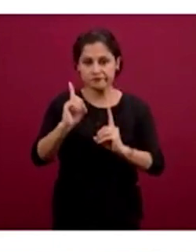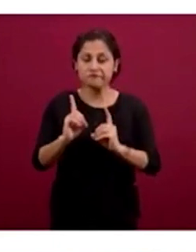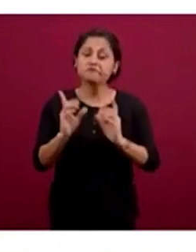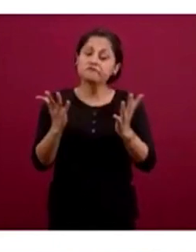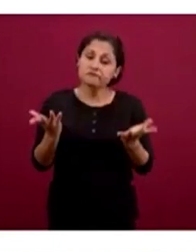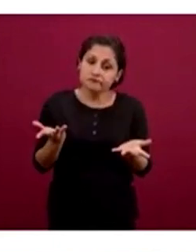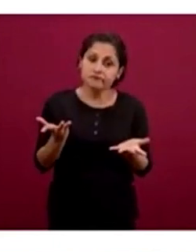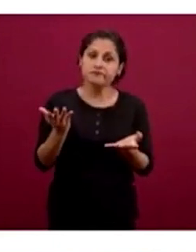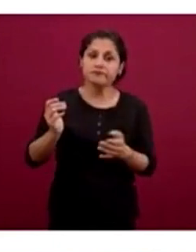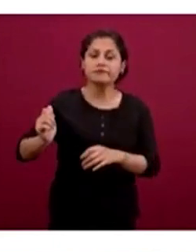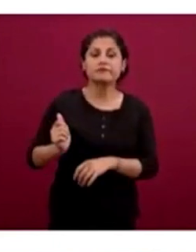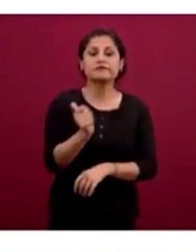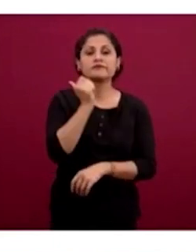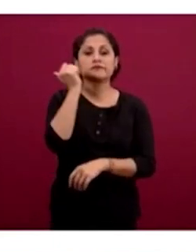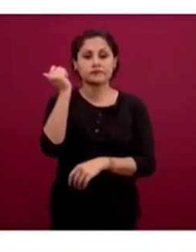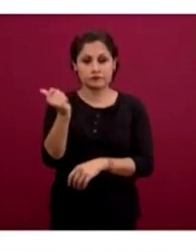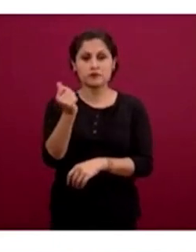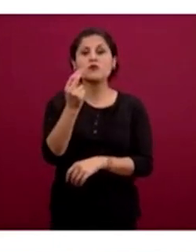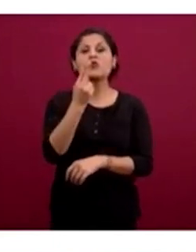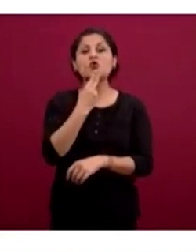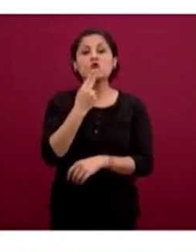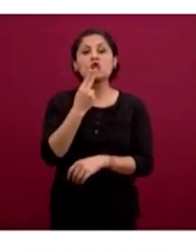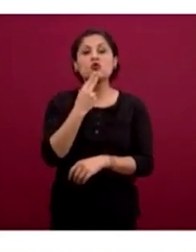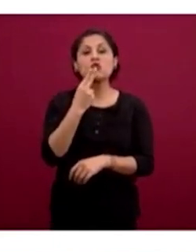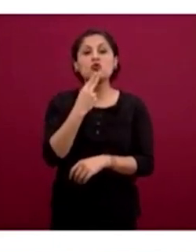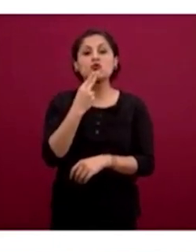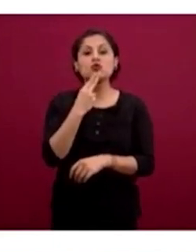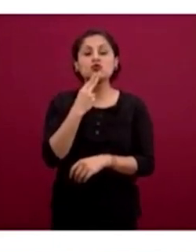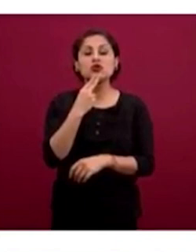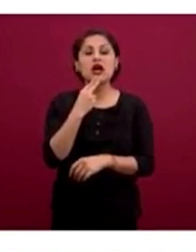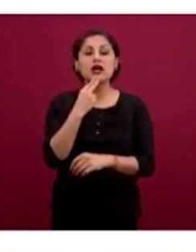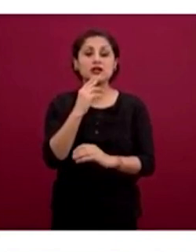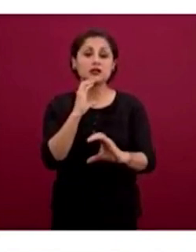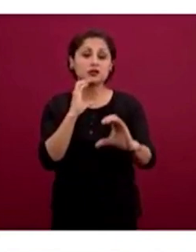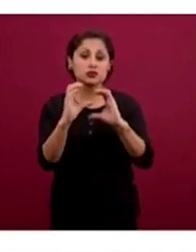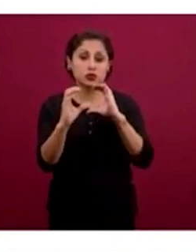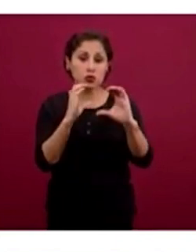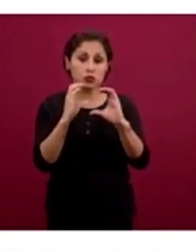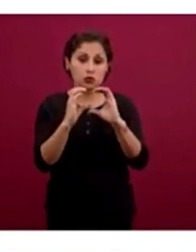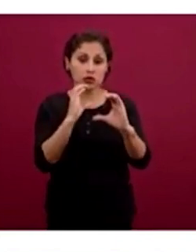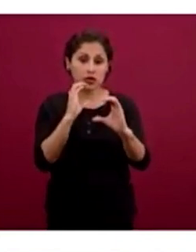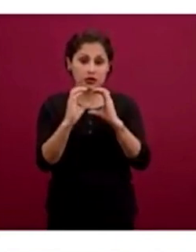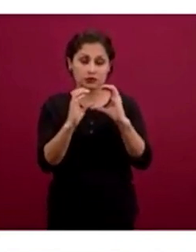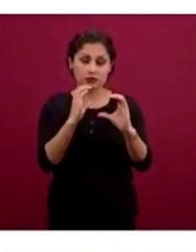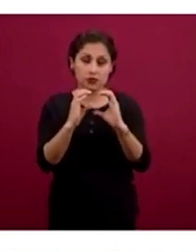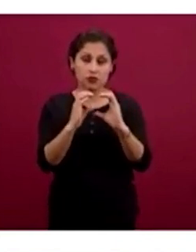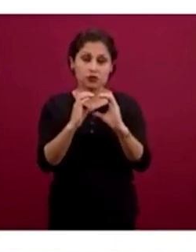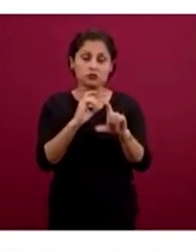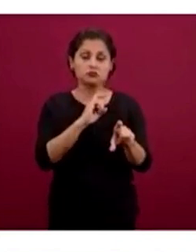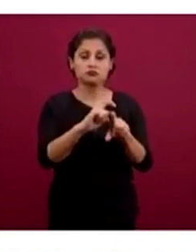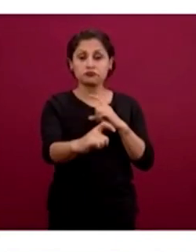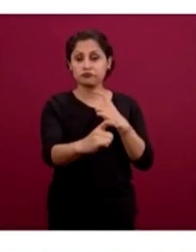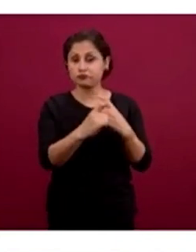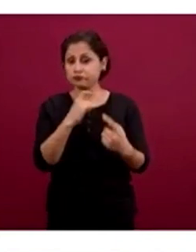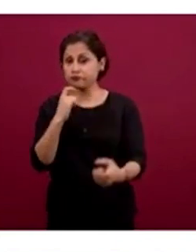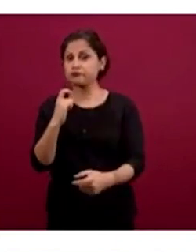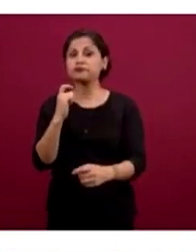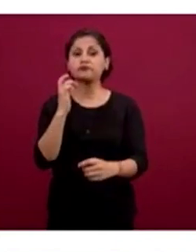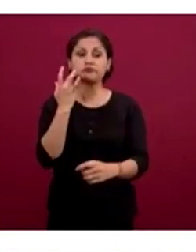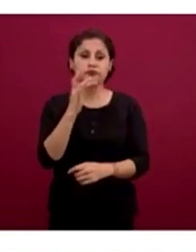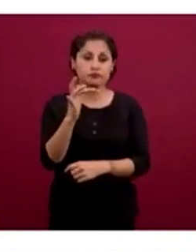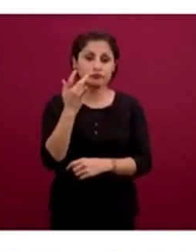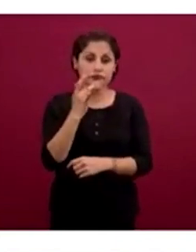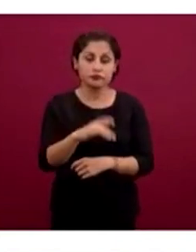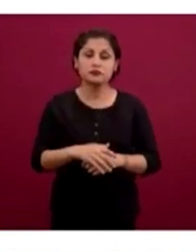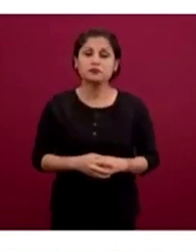usos de este chatbot, de esta aplicación. El contacto directo con la